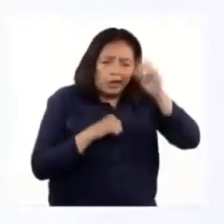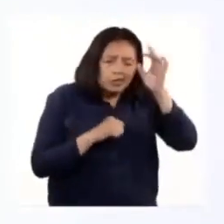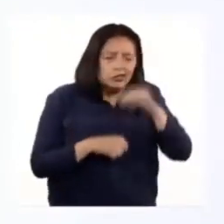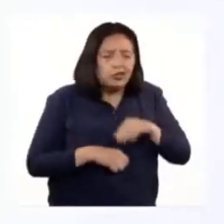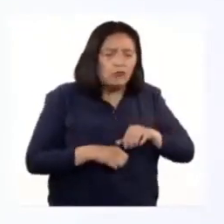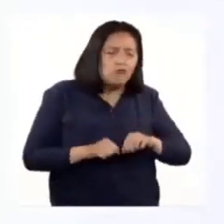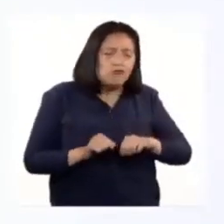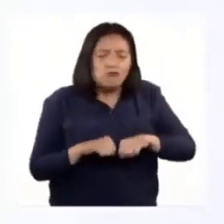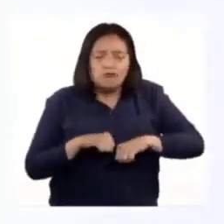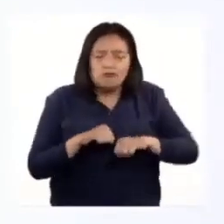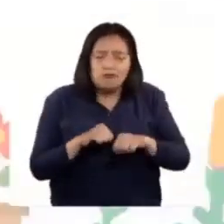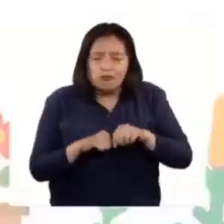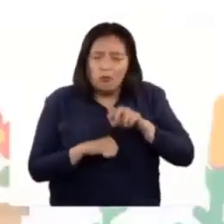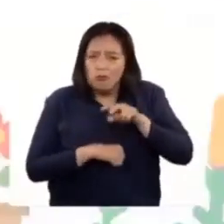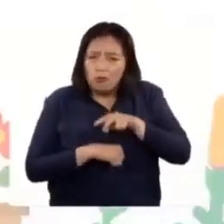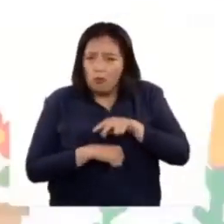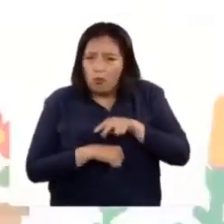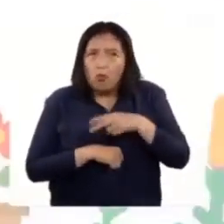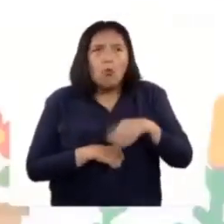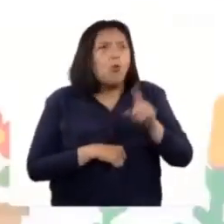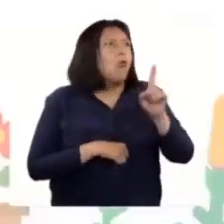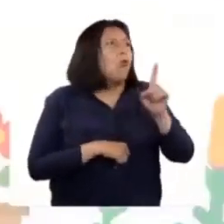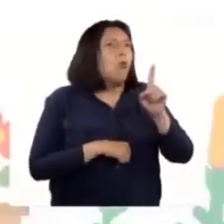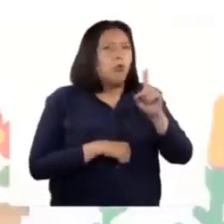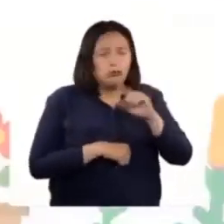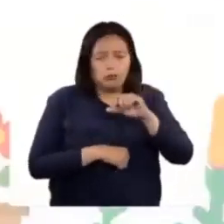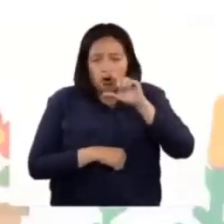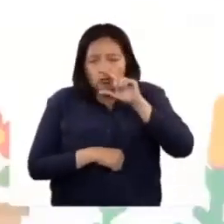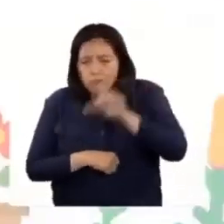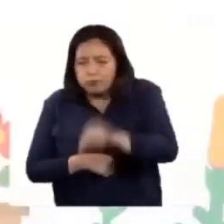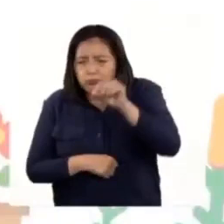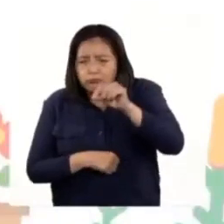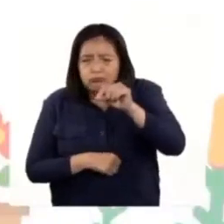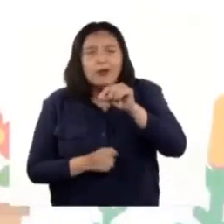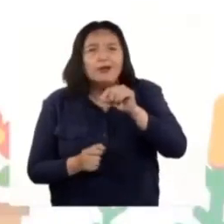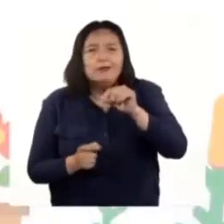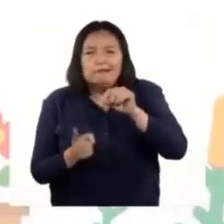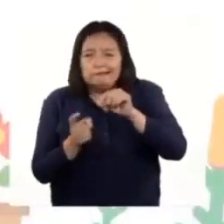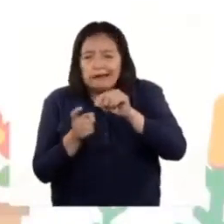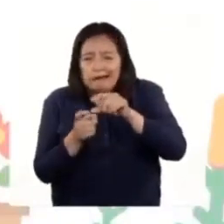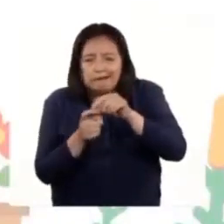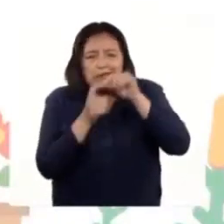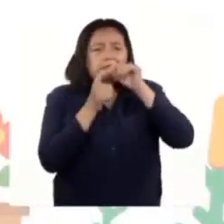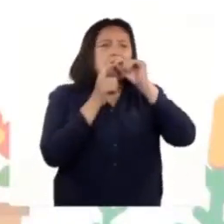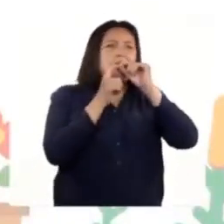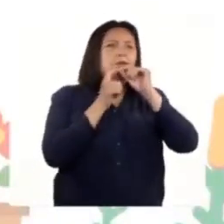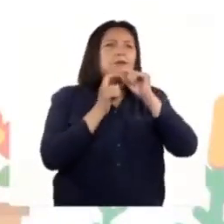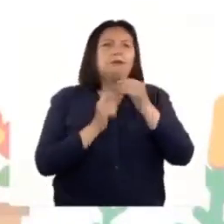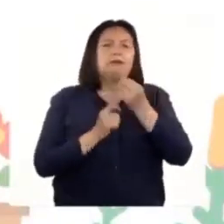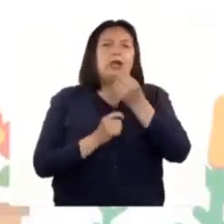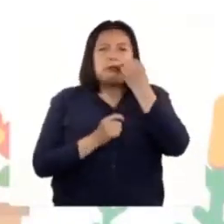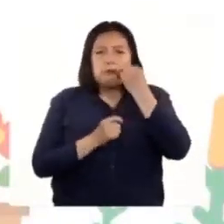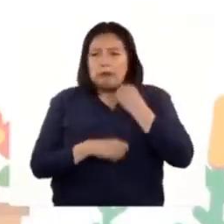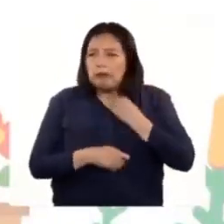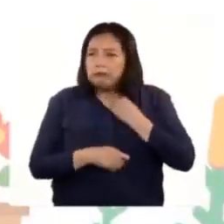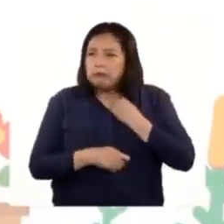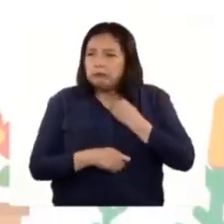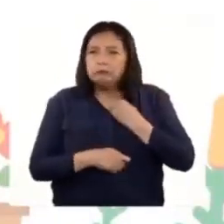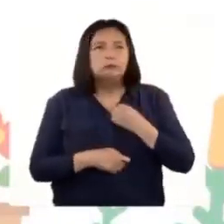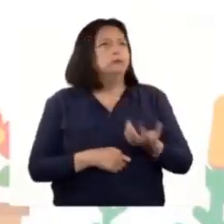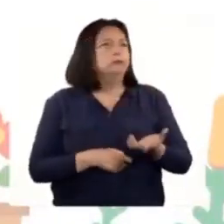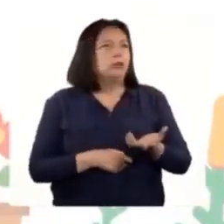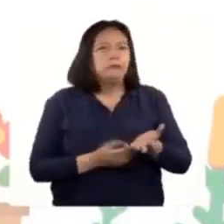paseo y entonces una de ellas cogió una de las lombrices y ¡zas! Se la comió